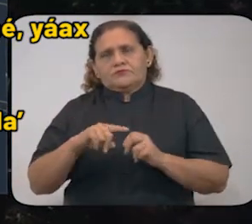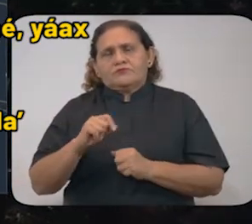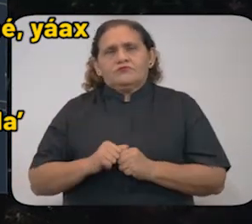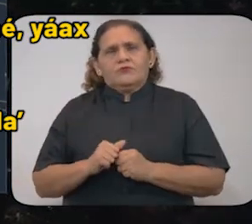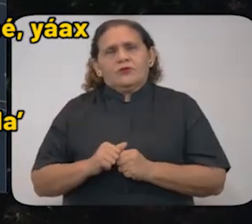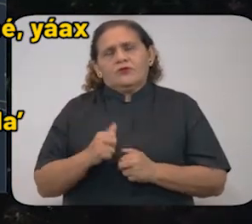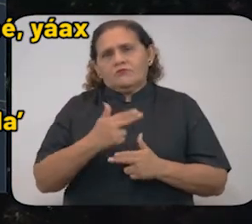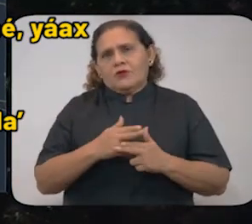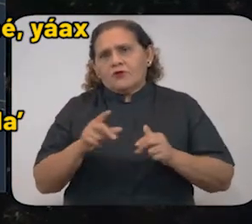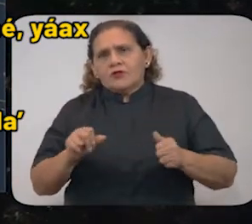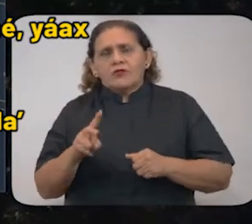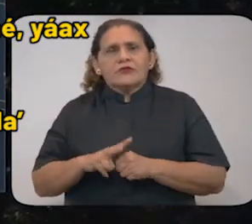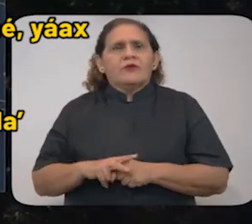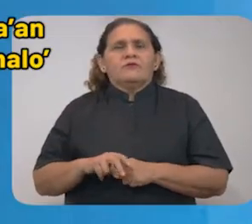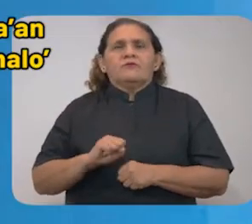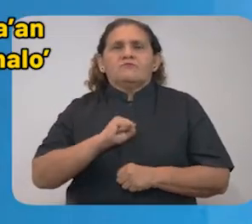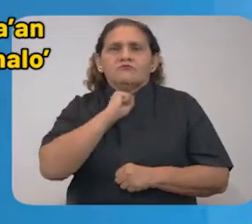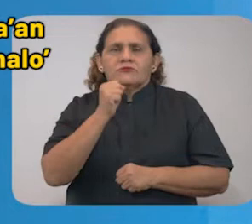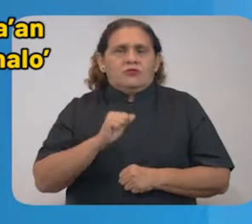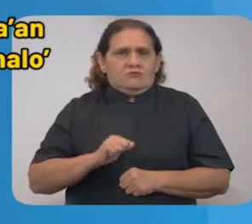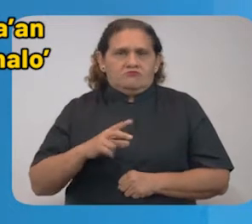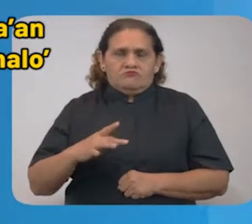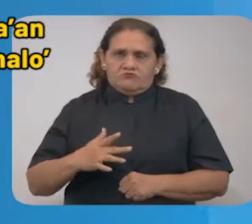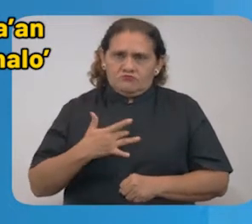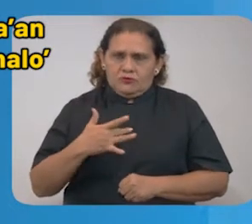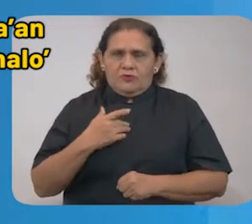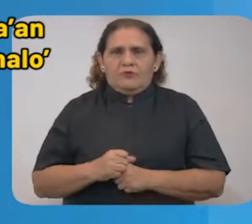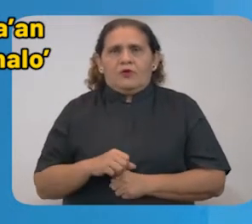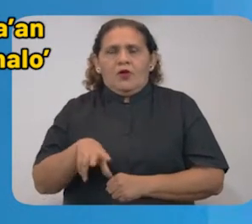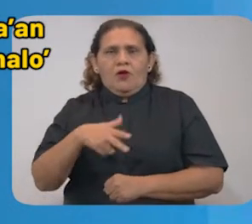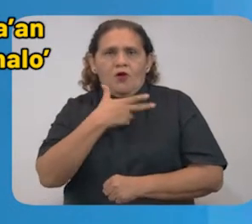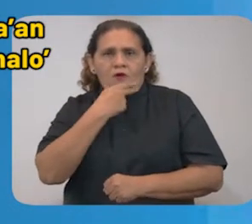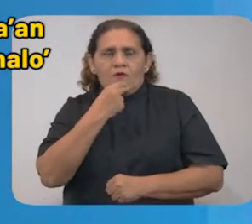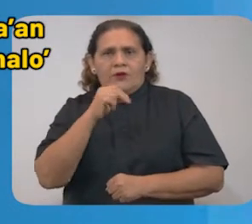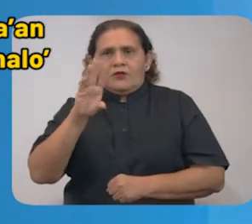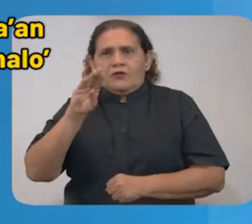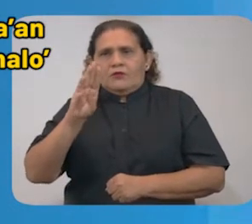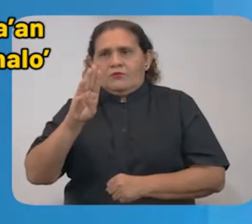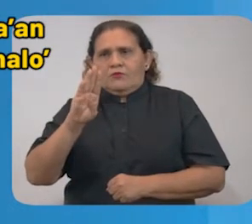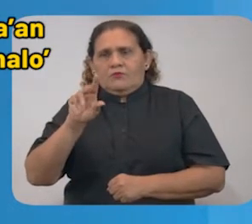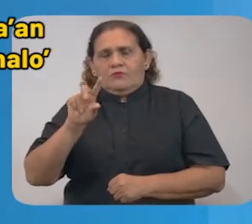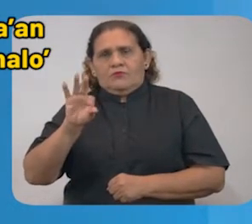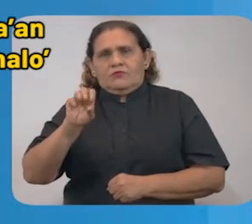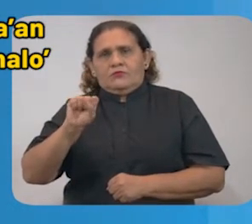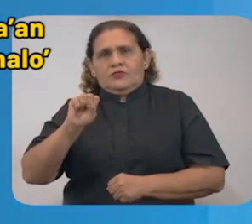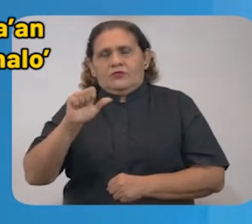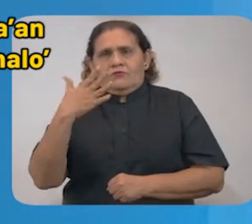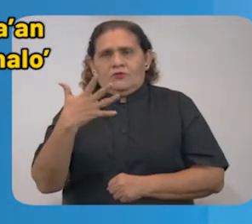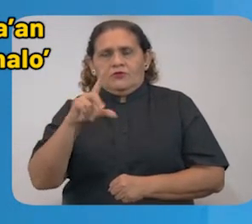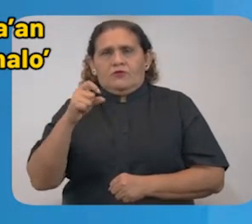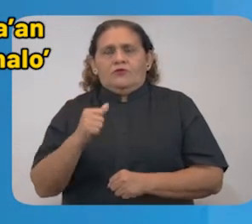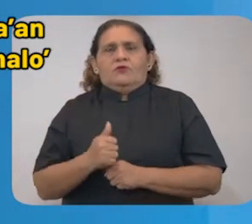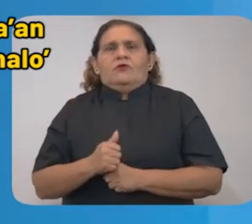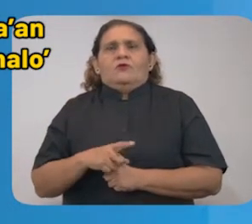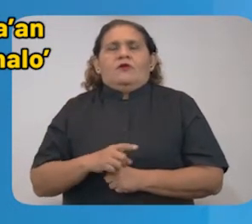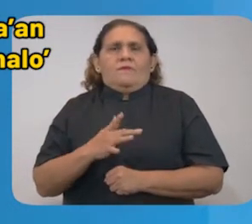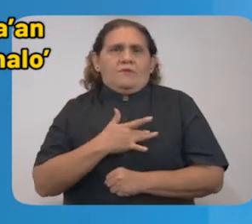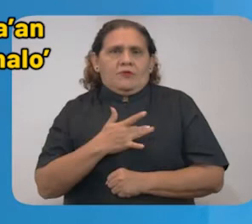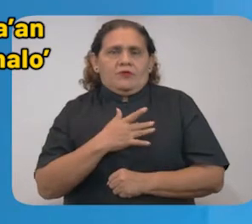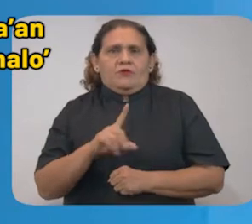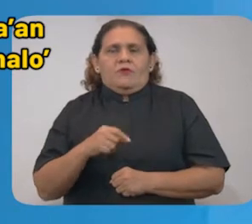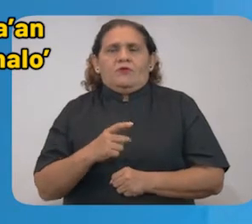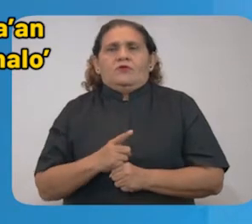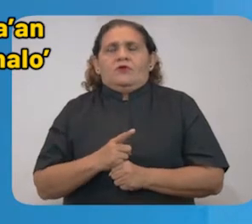momento se reportan sin síntomas. Hombre de 65 años de edad de Humán, con antecedente de patopatía crónica.